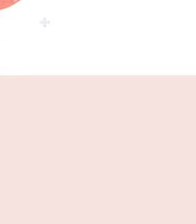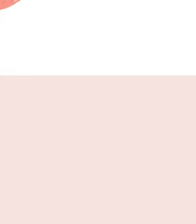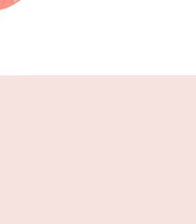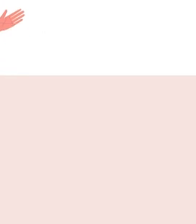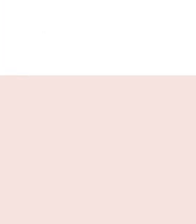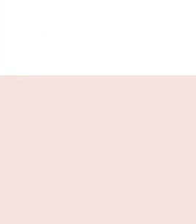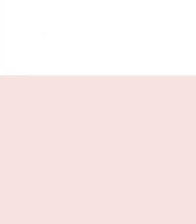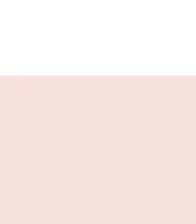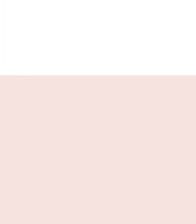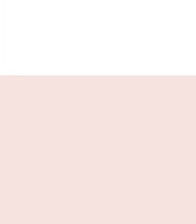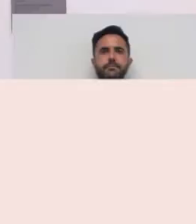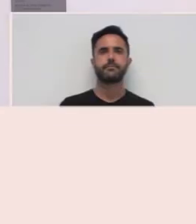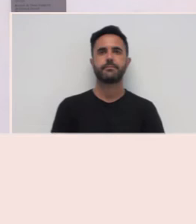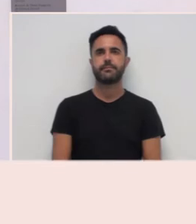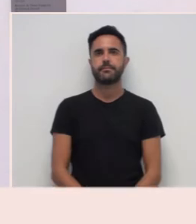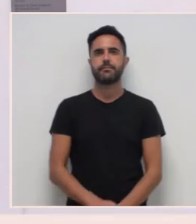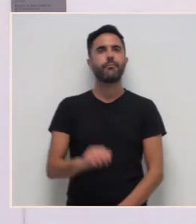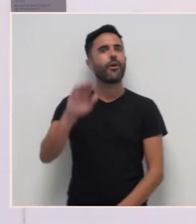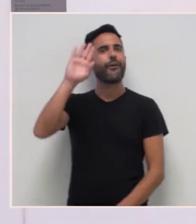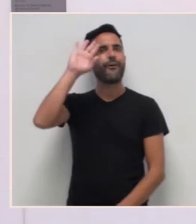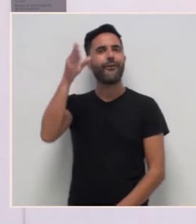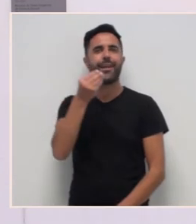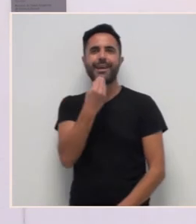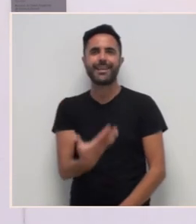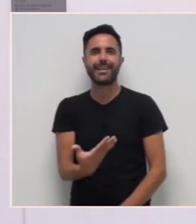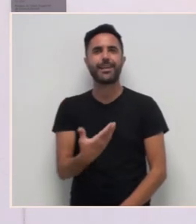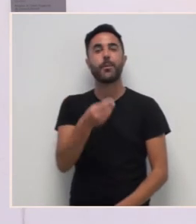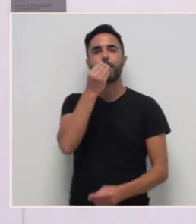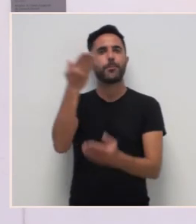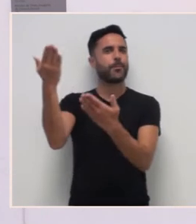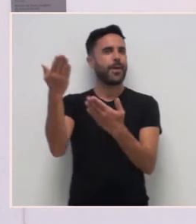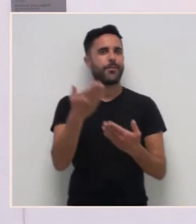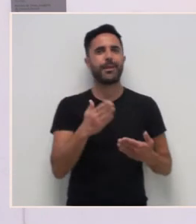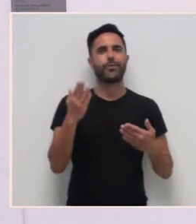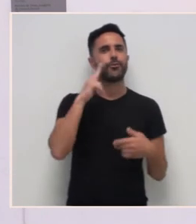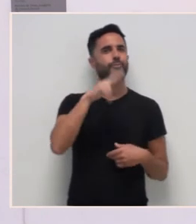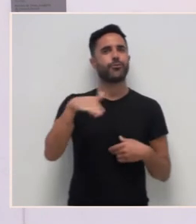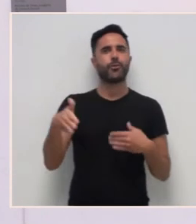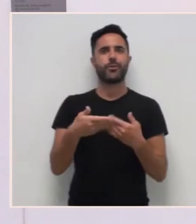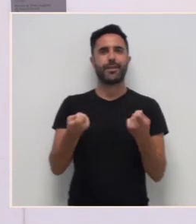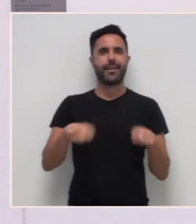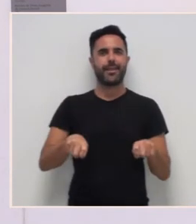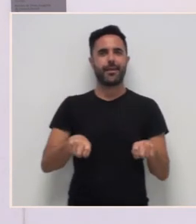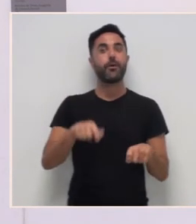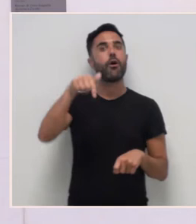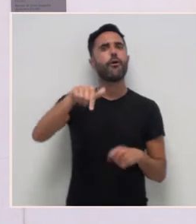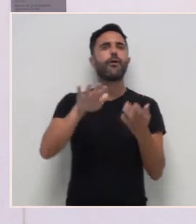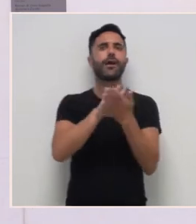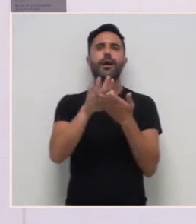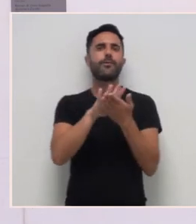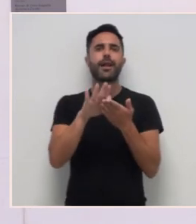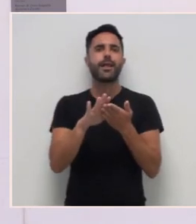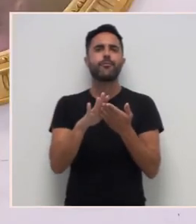O MUSEO Ola, moi boas, benvidos e benvidas ao Museo A Porta Pechada. Nesta visita